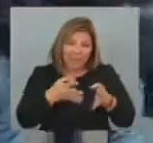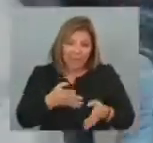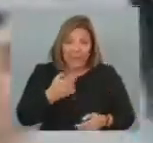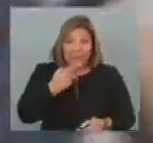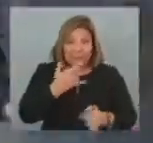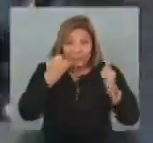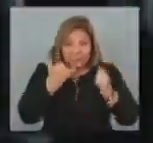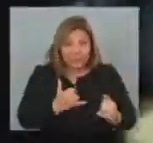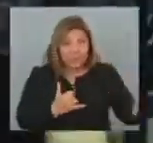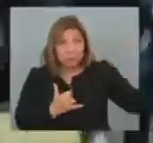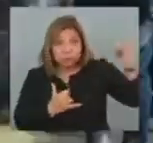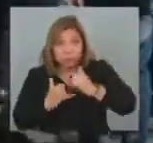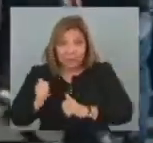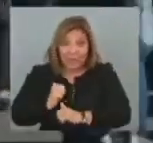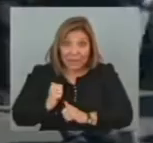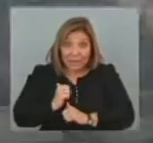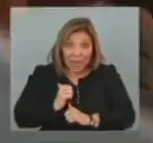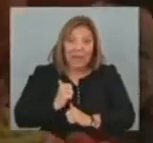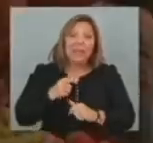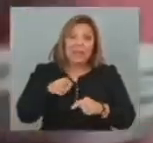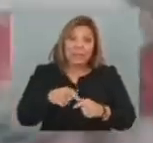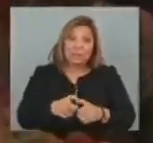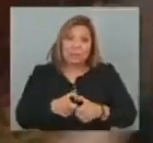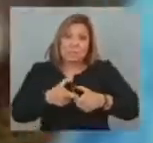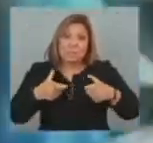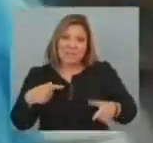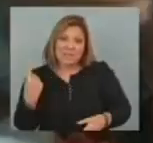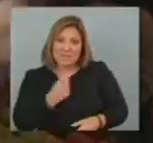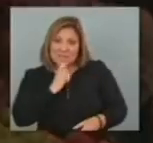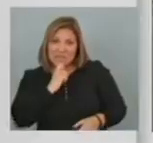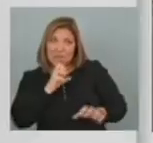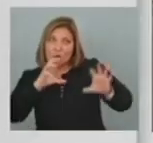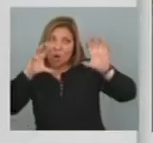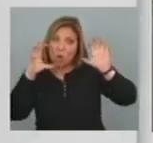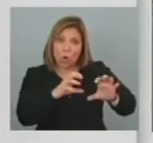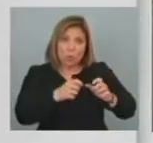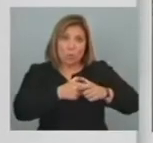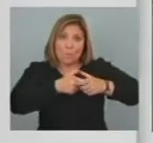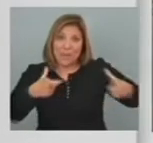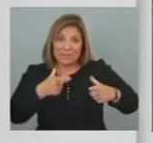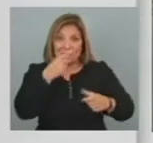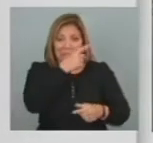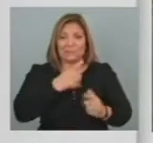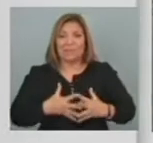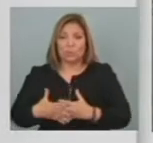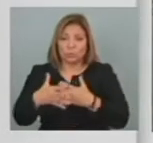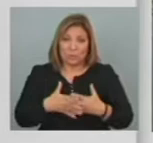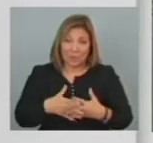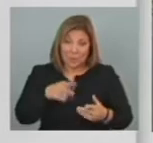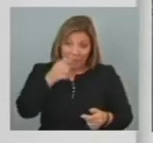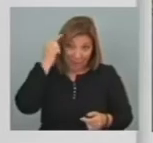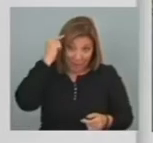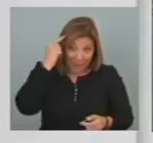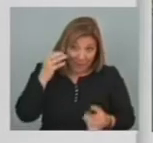concretarse un ataque militar Aumentará el rencor de la población hacia Estados Unidos Todos creen que si va a haber una agresión